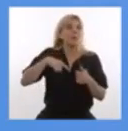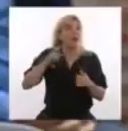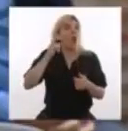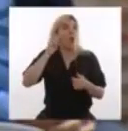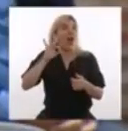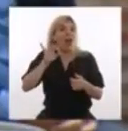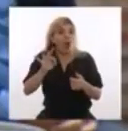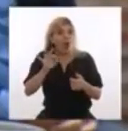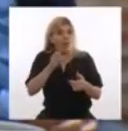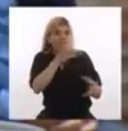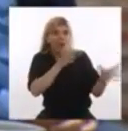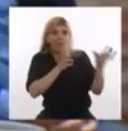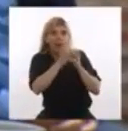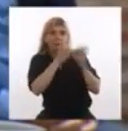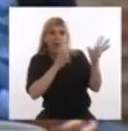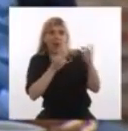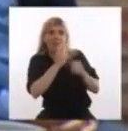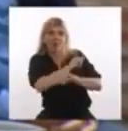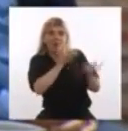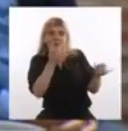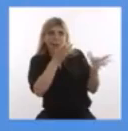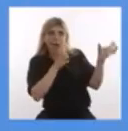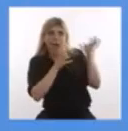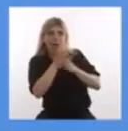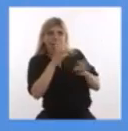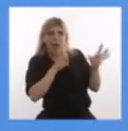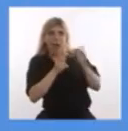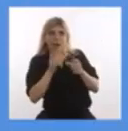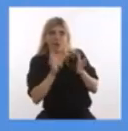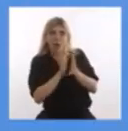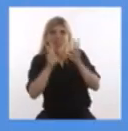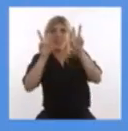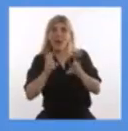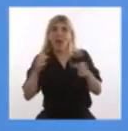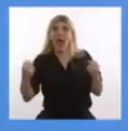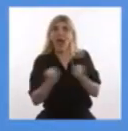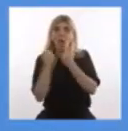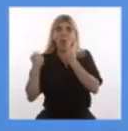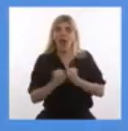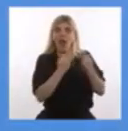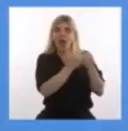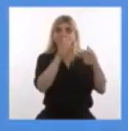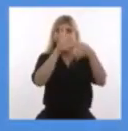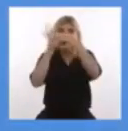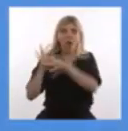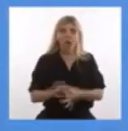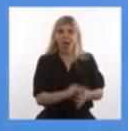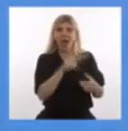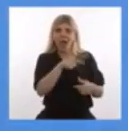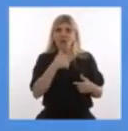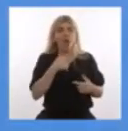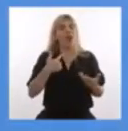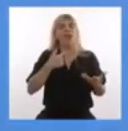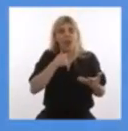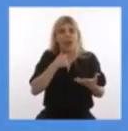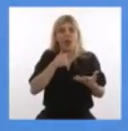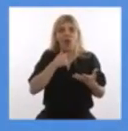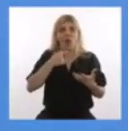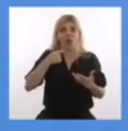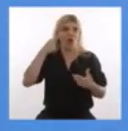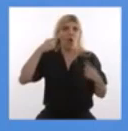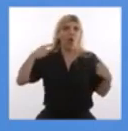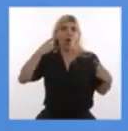maravilloso de esa voluntad de acuerdo que yo quiero que logremos en la Argentina.